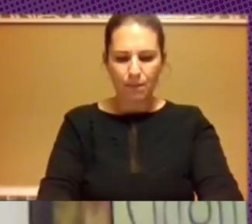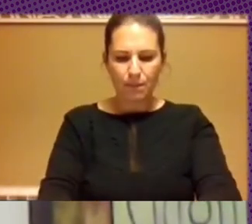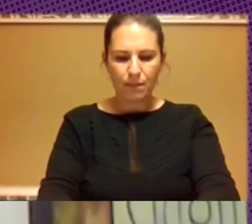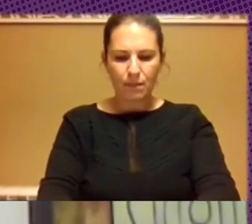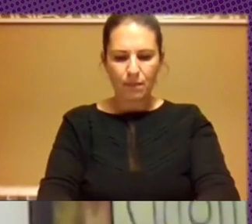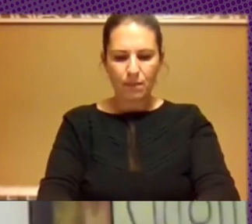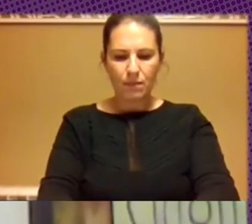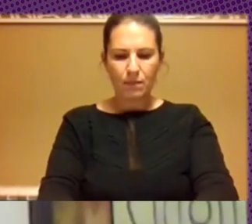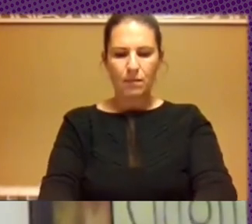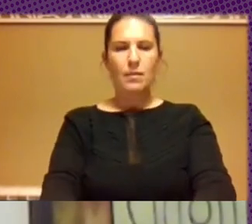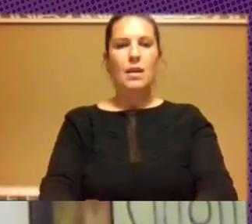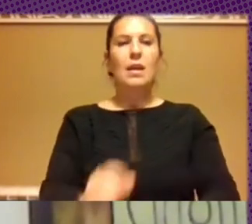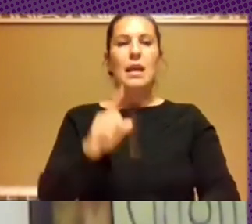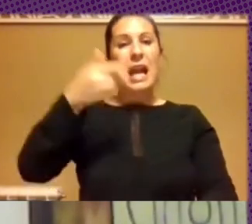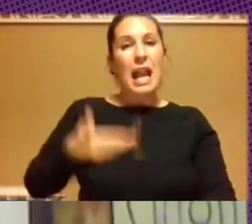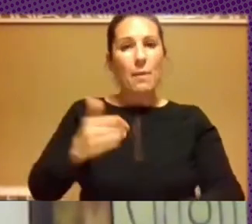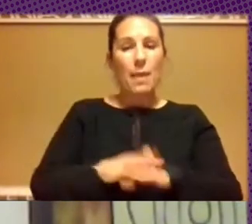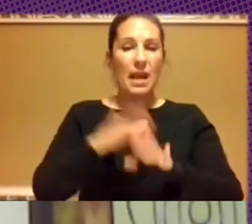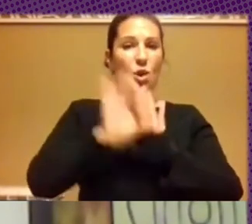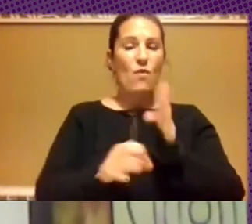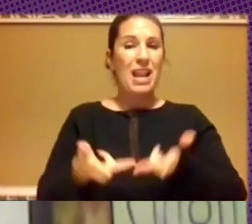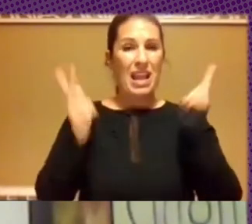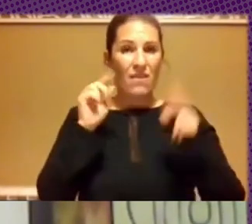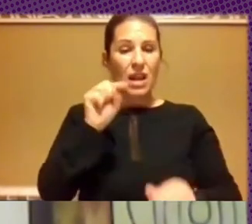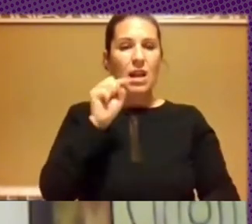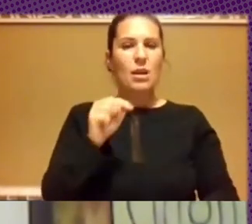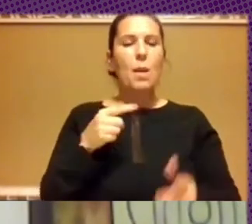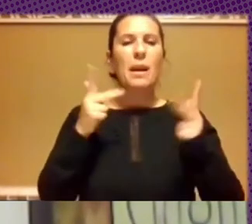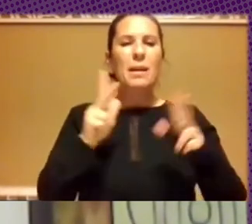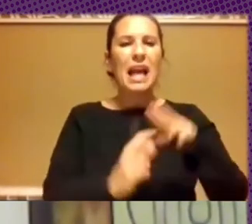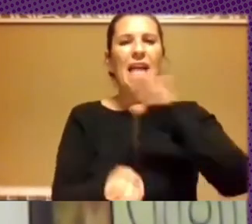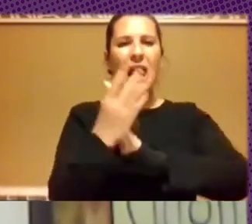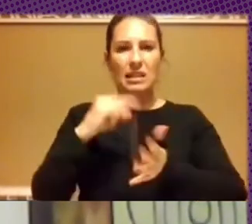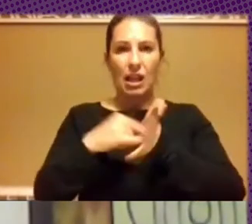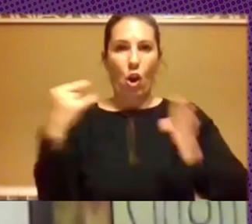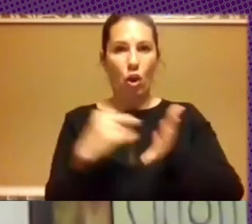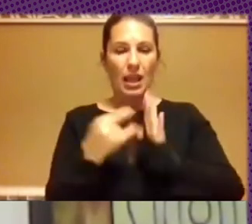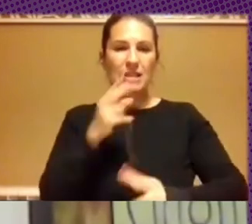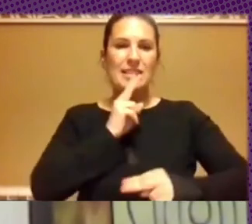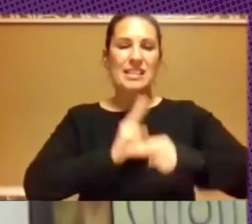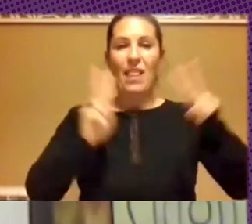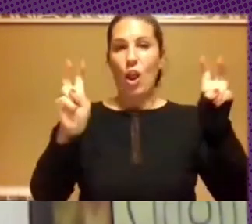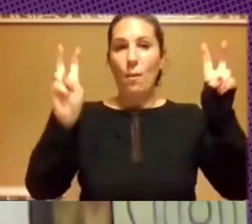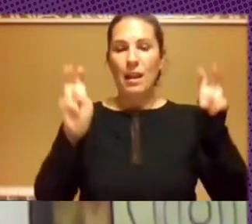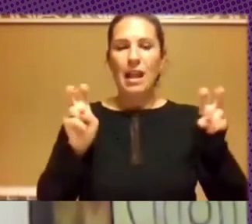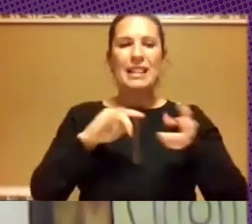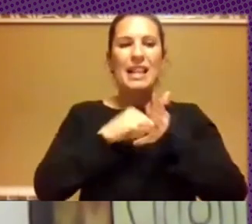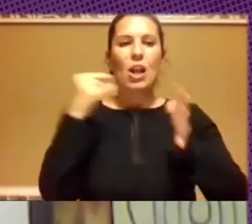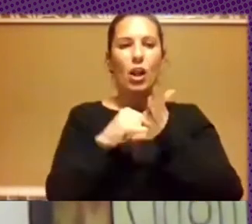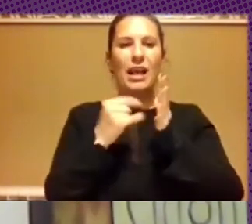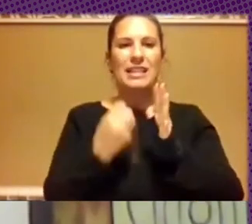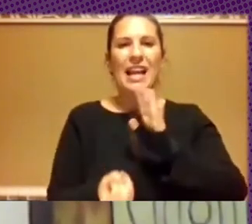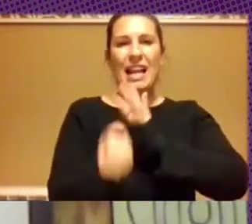cualquiera la clave del software libre es que permite generar tecnologías que son lo que se se denomina tecnologías generativas